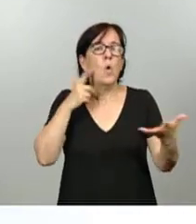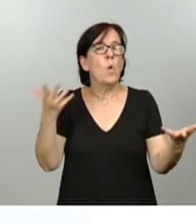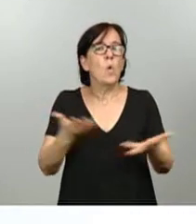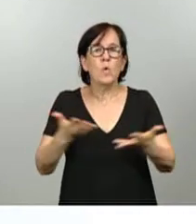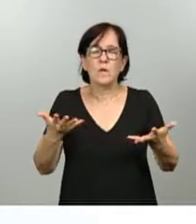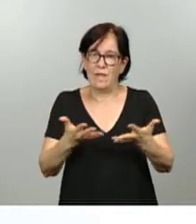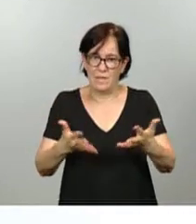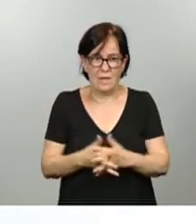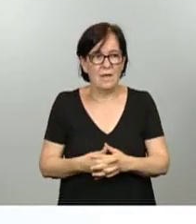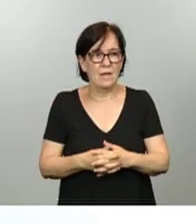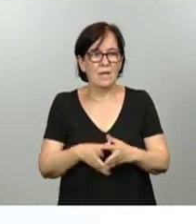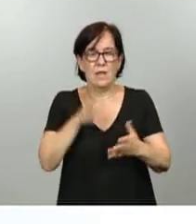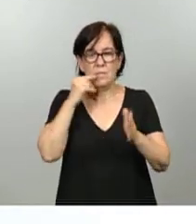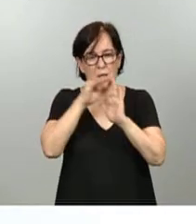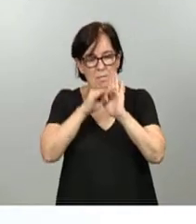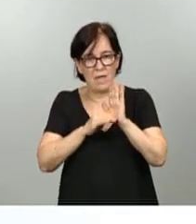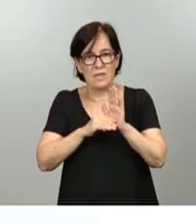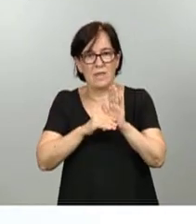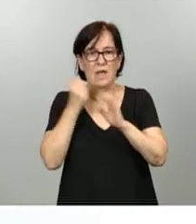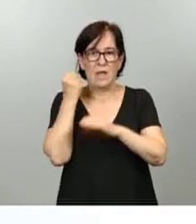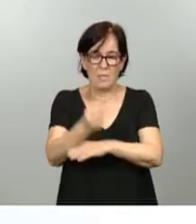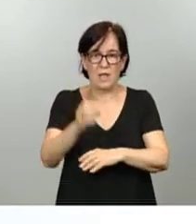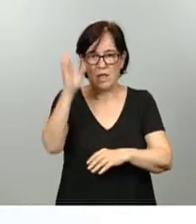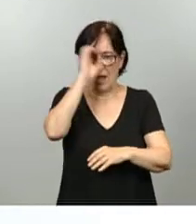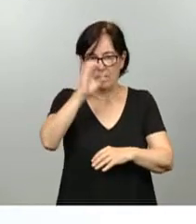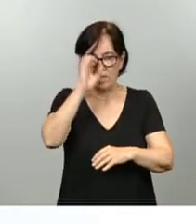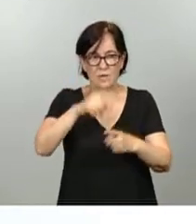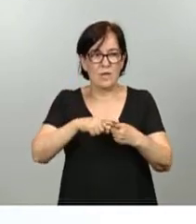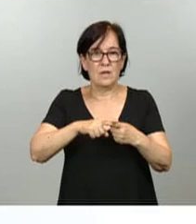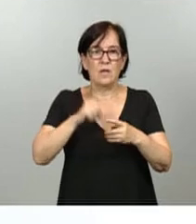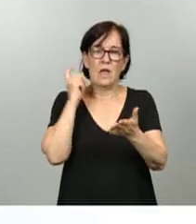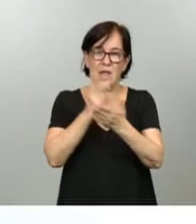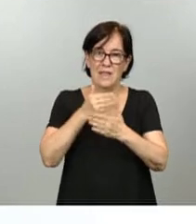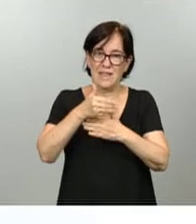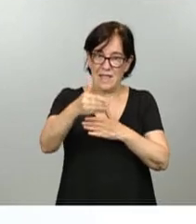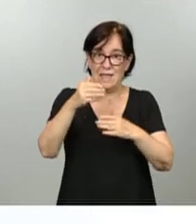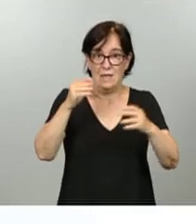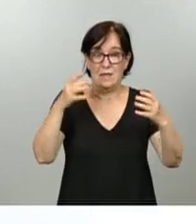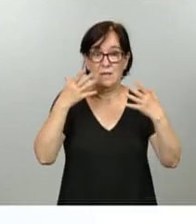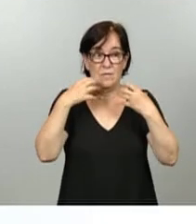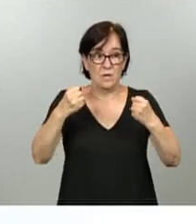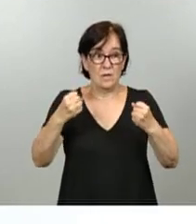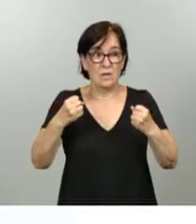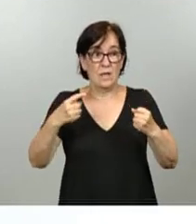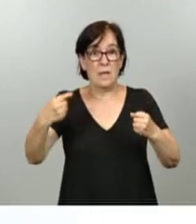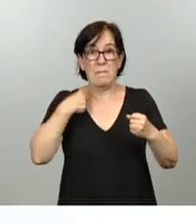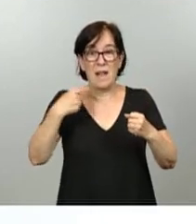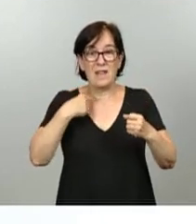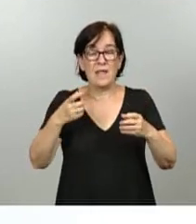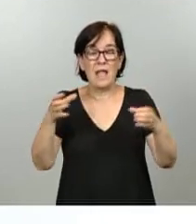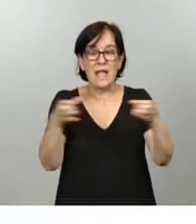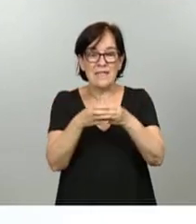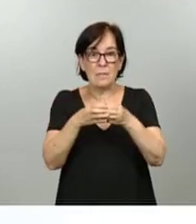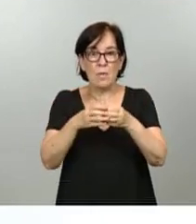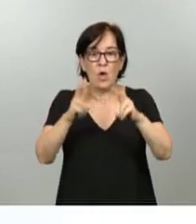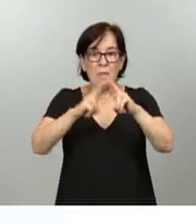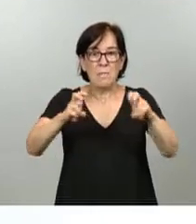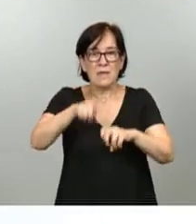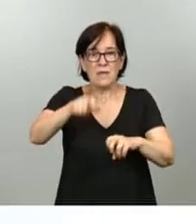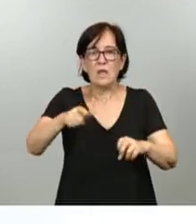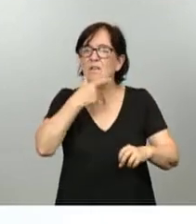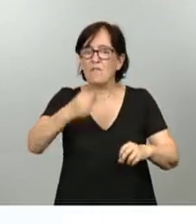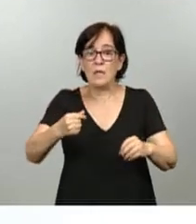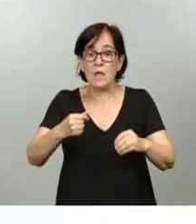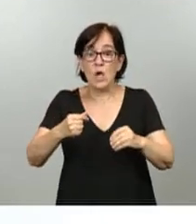con medidas de apoyo inmediatas a la ciencia, en particular a los desafíos en salud. Perder equipos de investigación es muy fácil. Construirlos